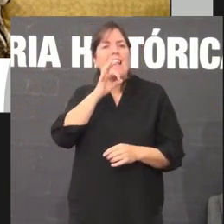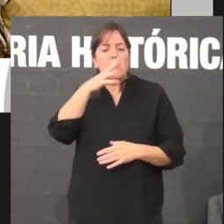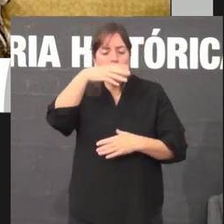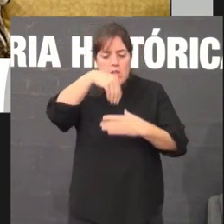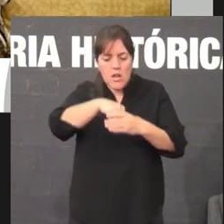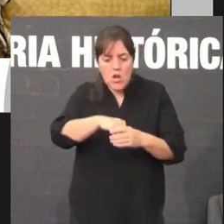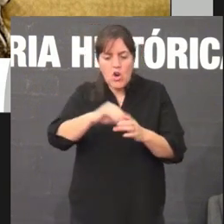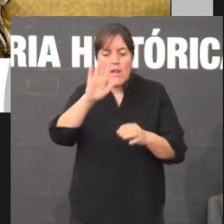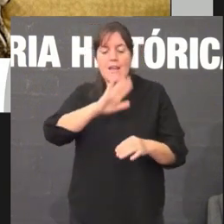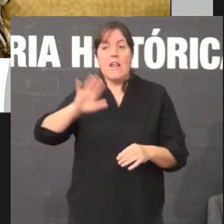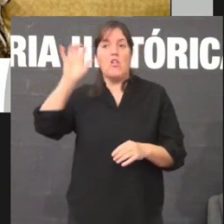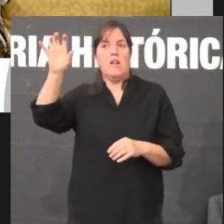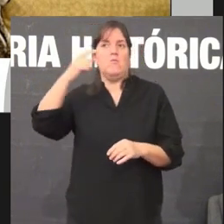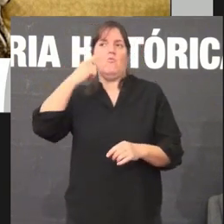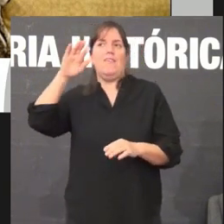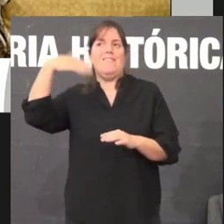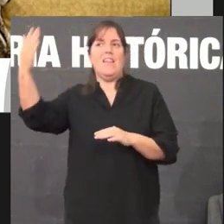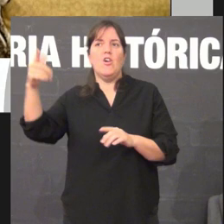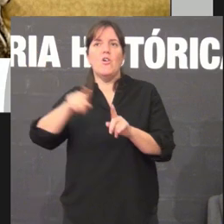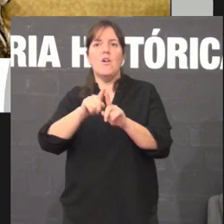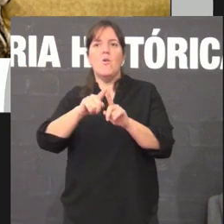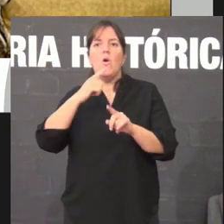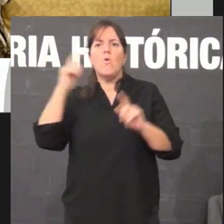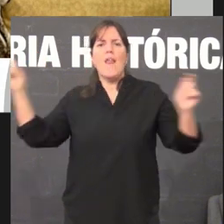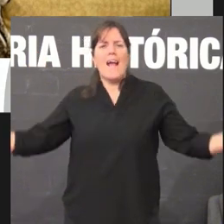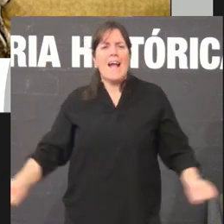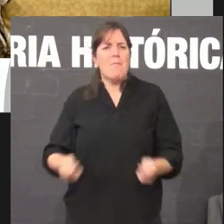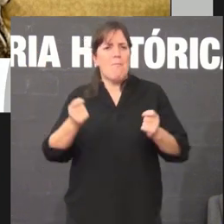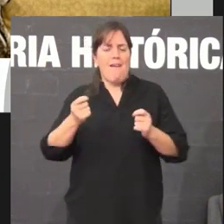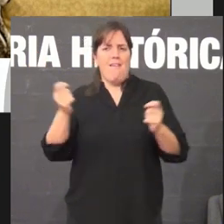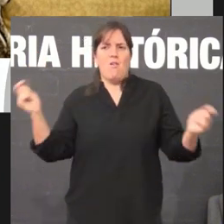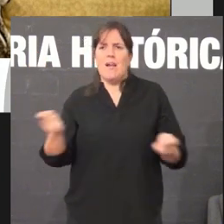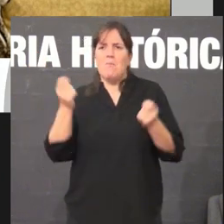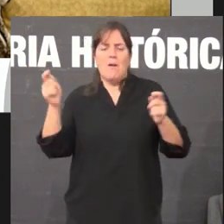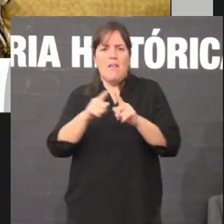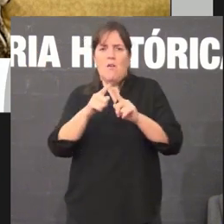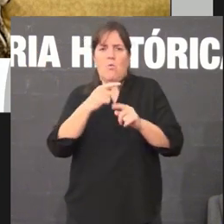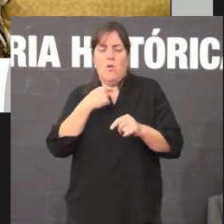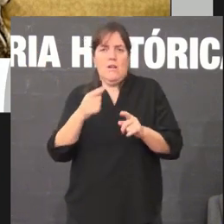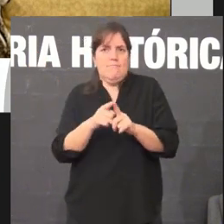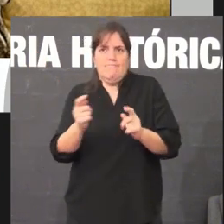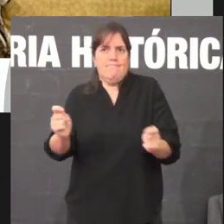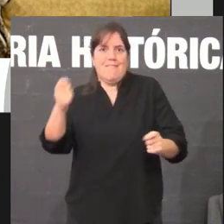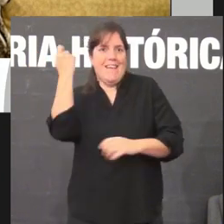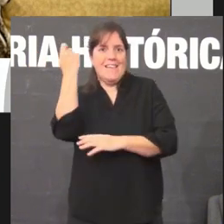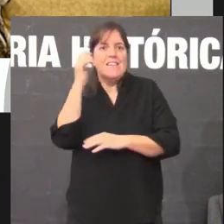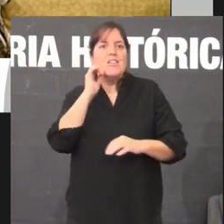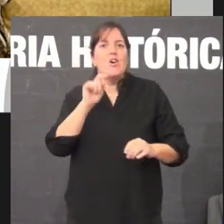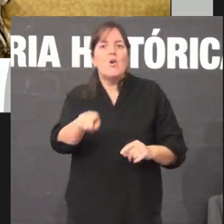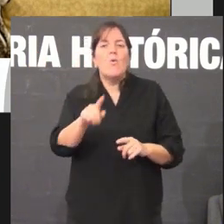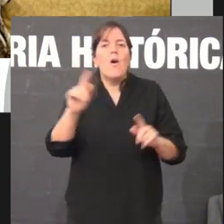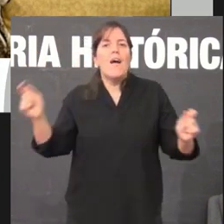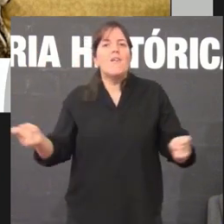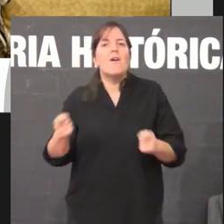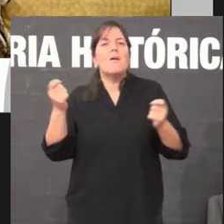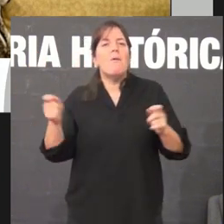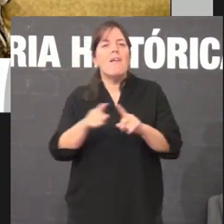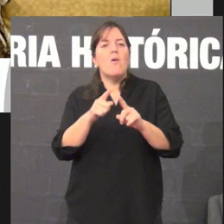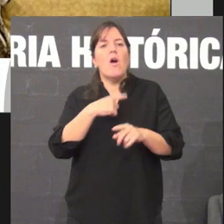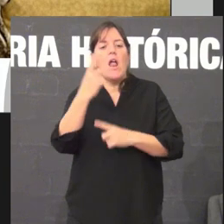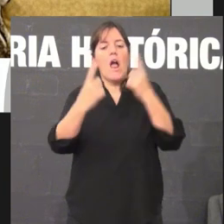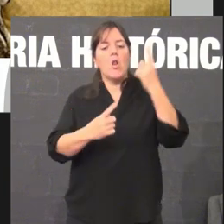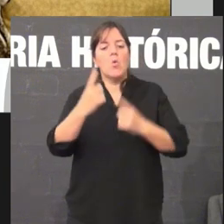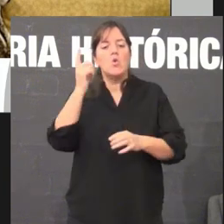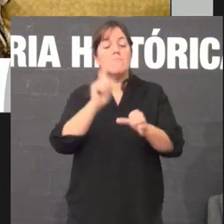nacionalismo do exterior, organizan unha enorme campaña, unha campaña heroica, hai que dicilo, onde aí uns poucos